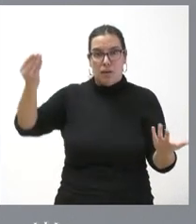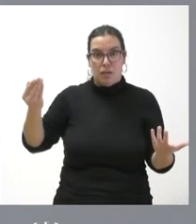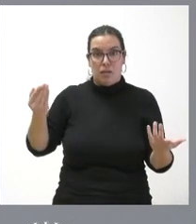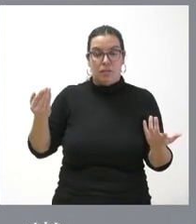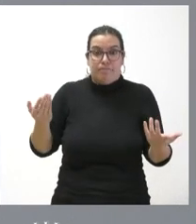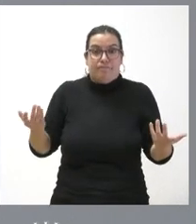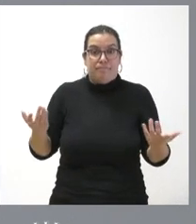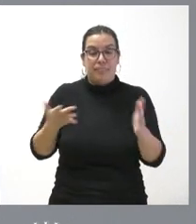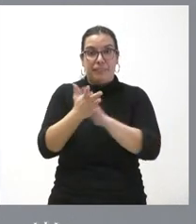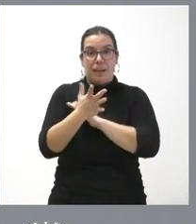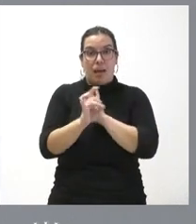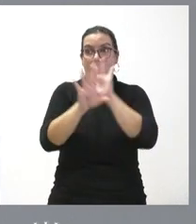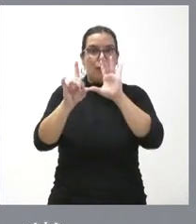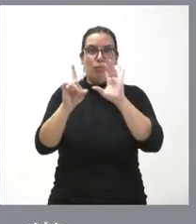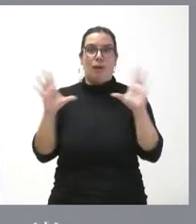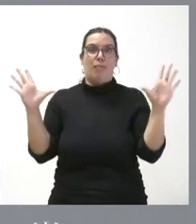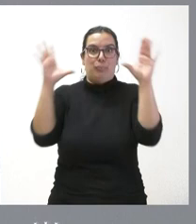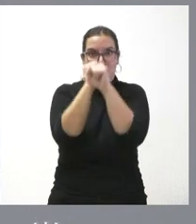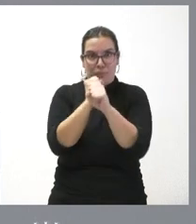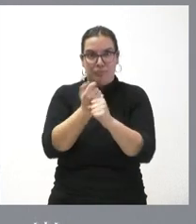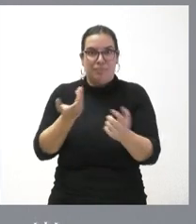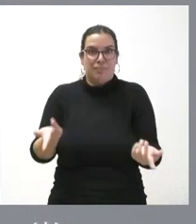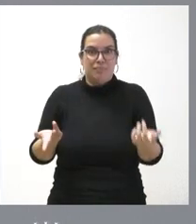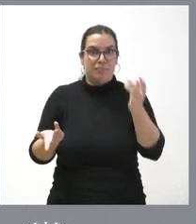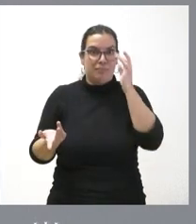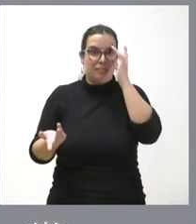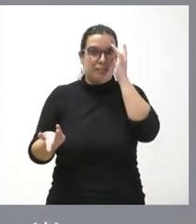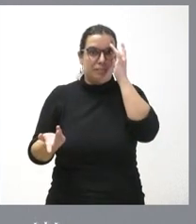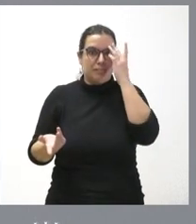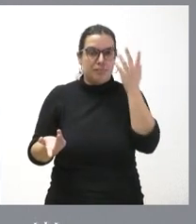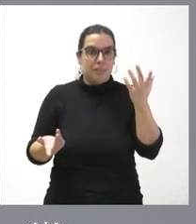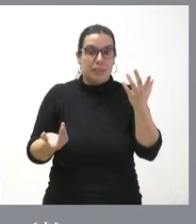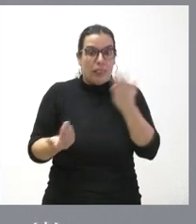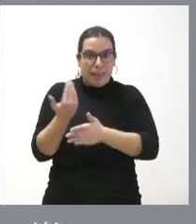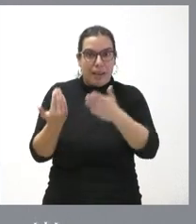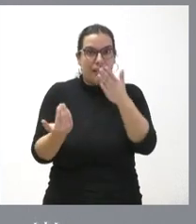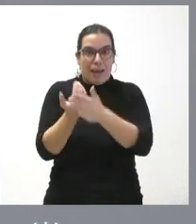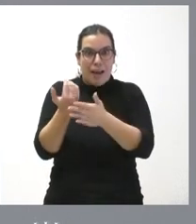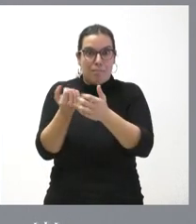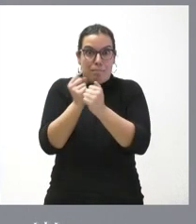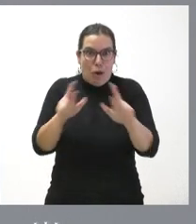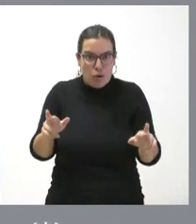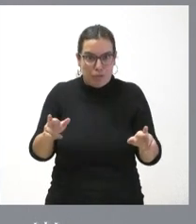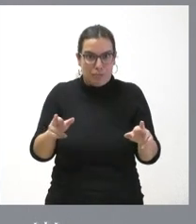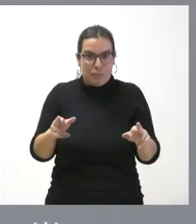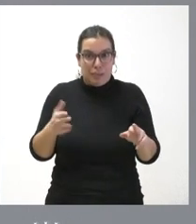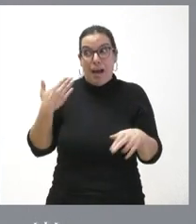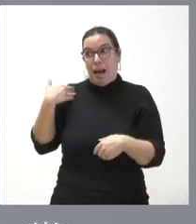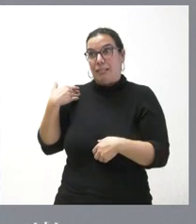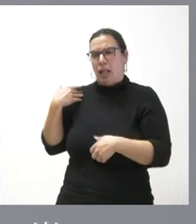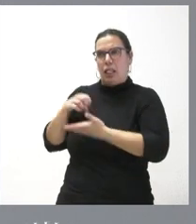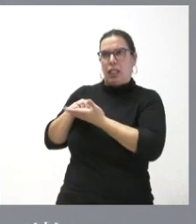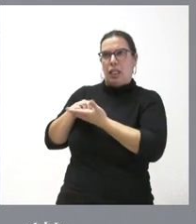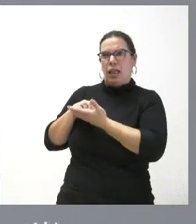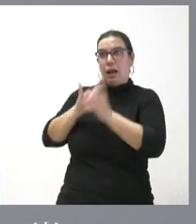teniendo tenemos todas estas nuevas y claro cada día que pasa es que no solamente no resolvemos lo que nos faltaba sino